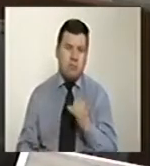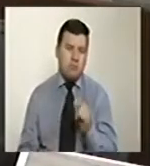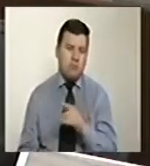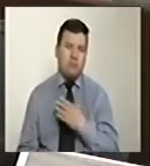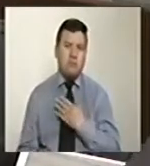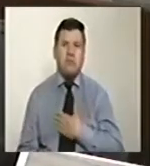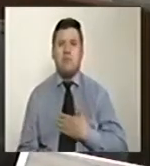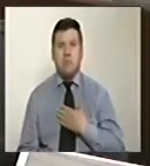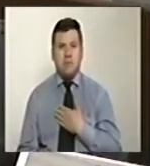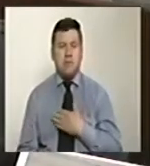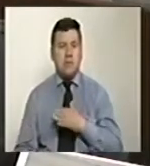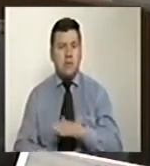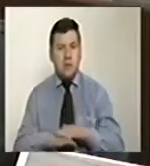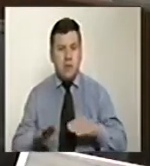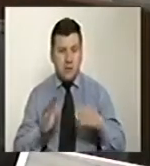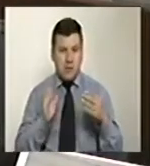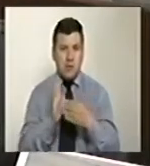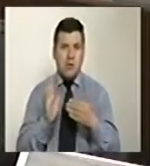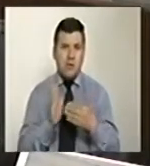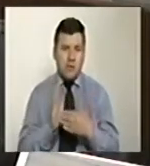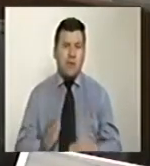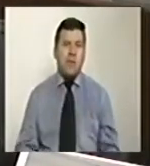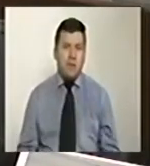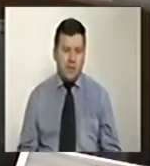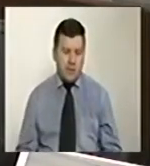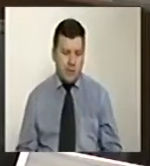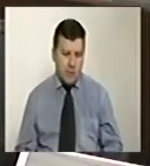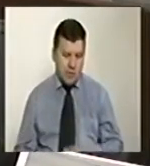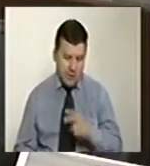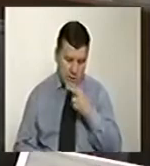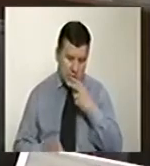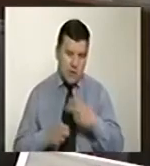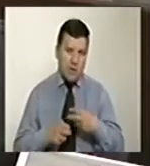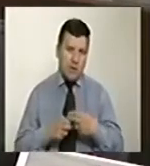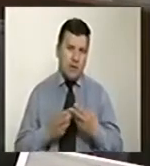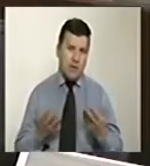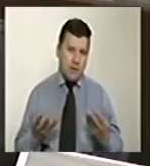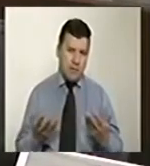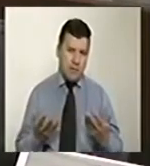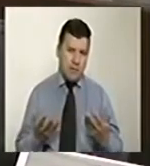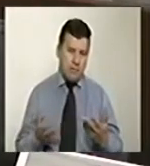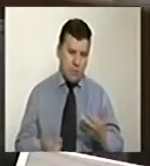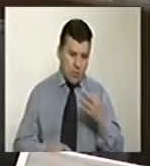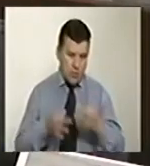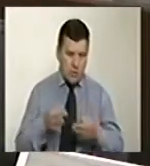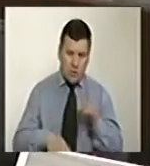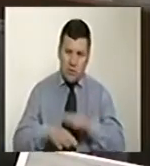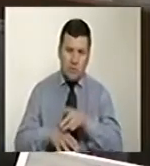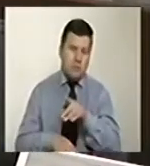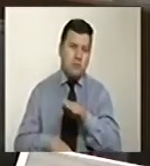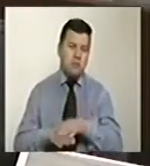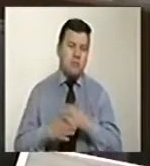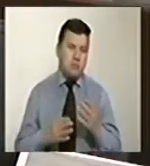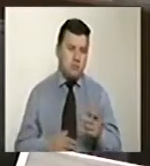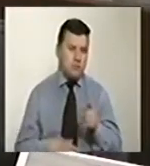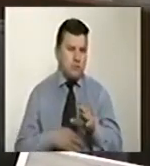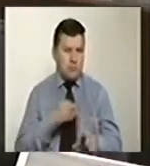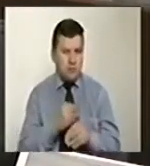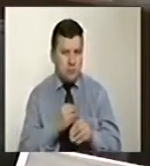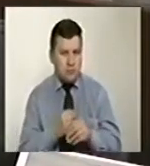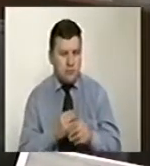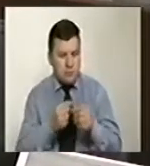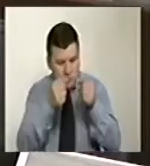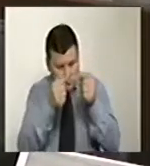lamentablemente los autores de los ataques han sido difíciles de identificar y judicializar. A ello se suma la